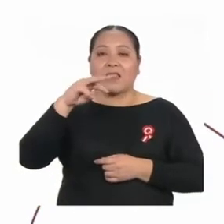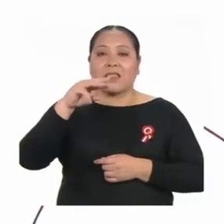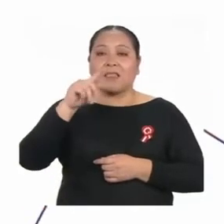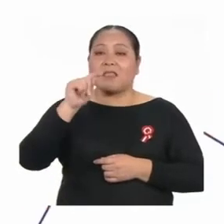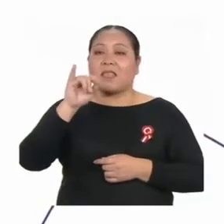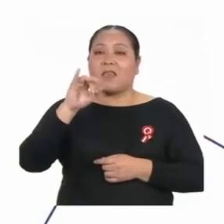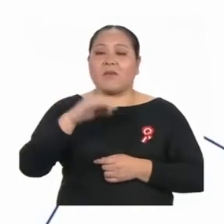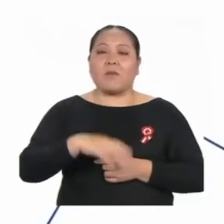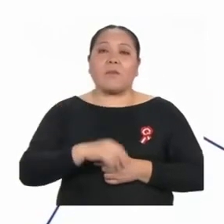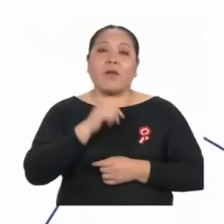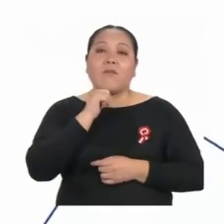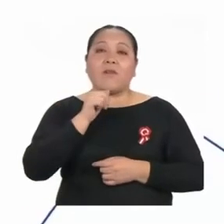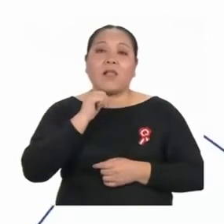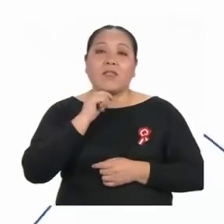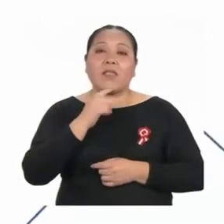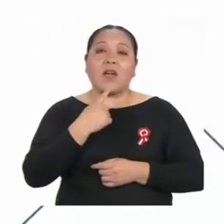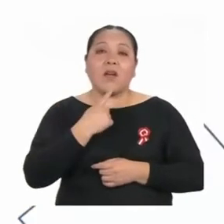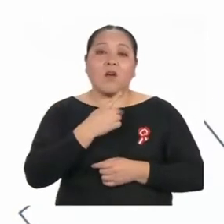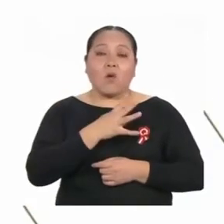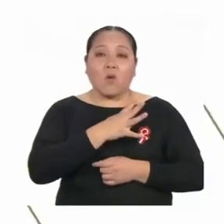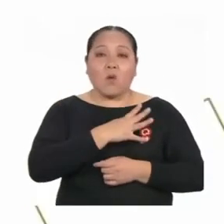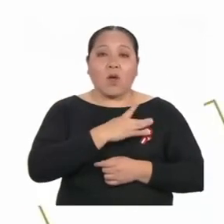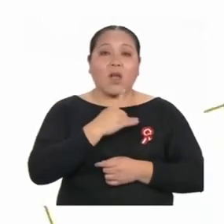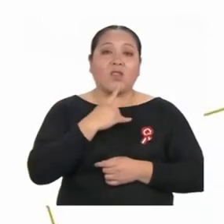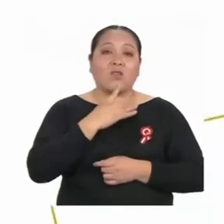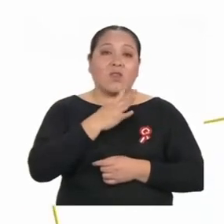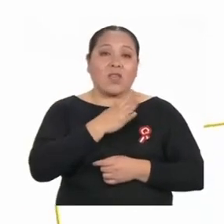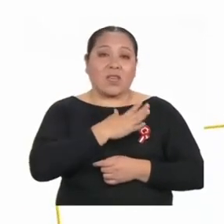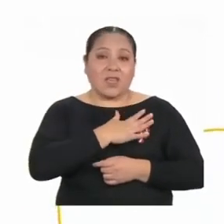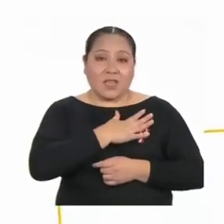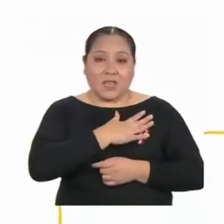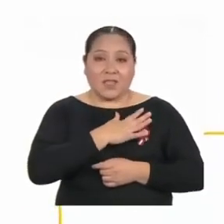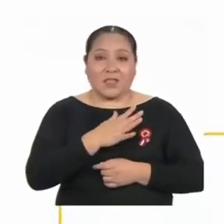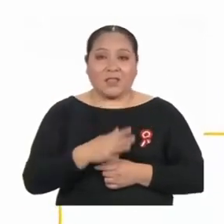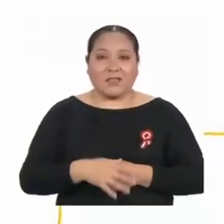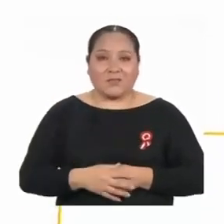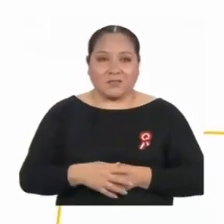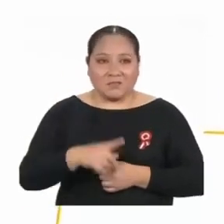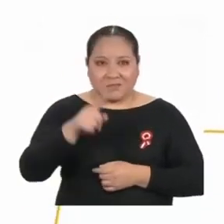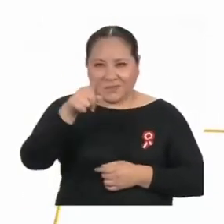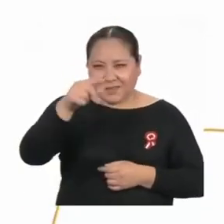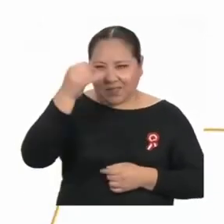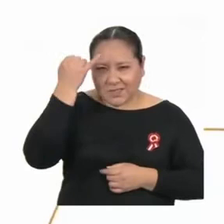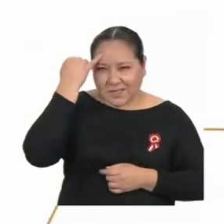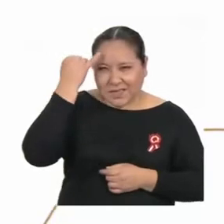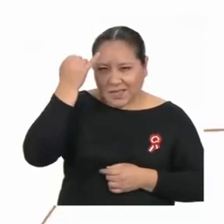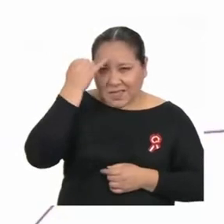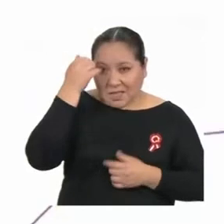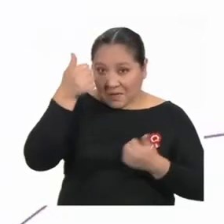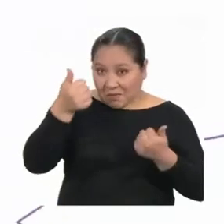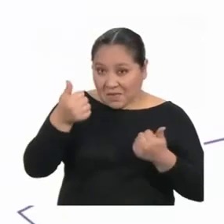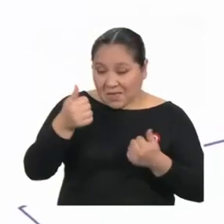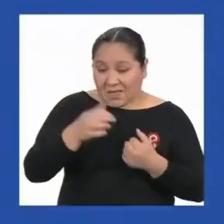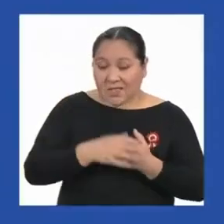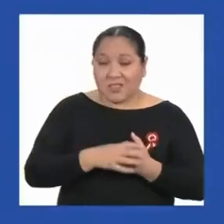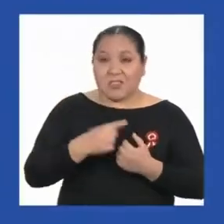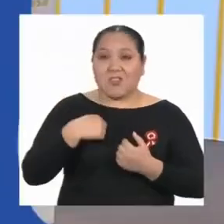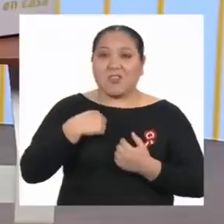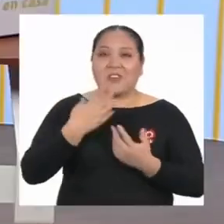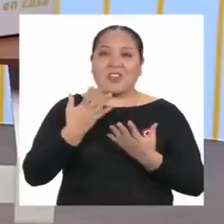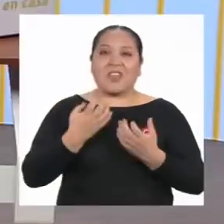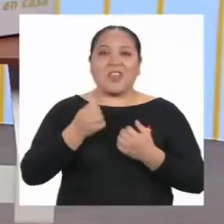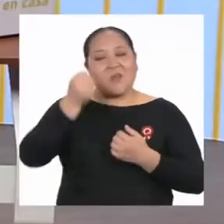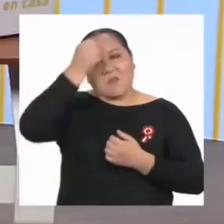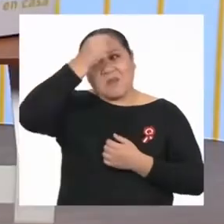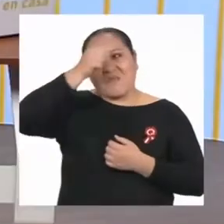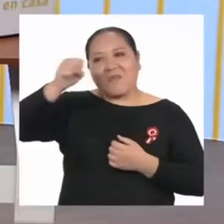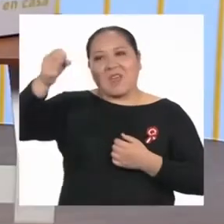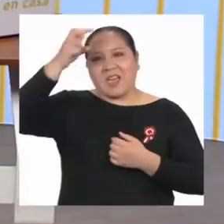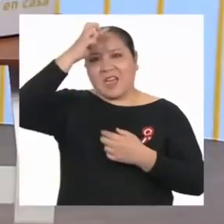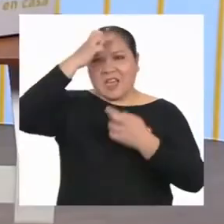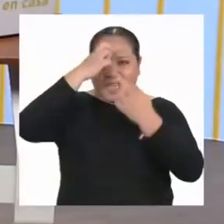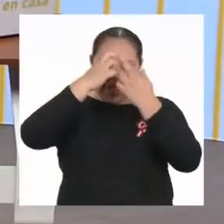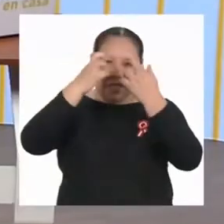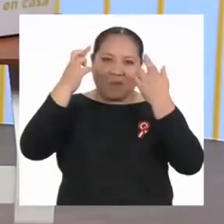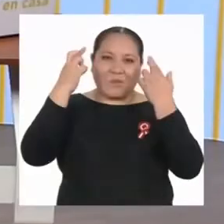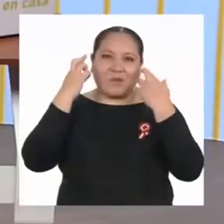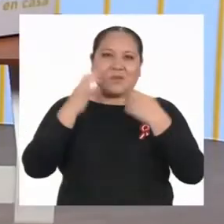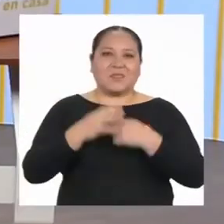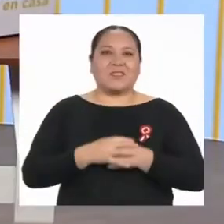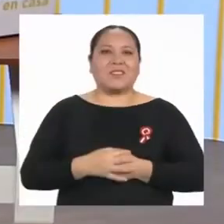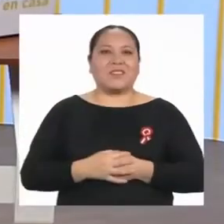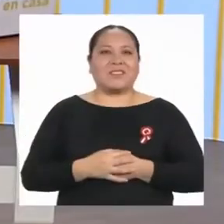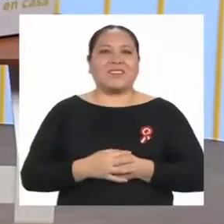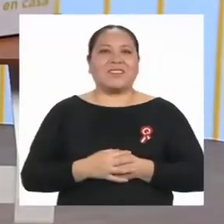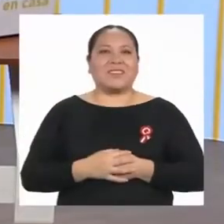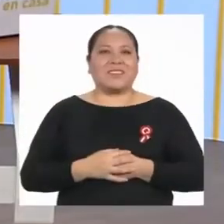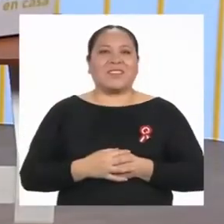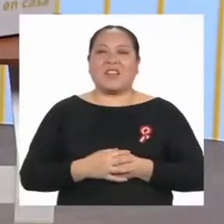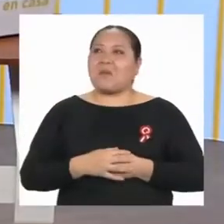quinto de secundaria. ¿Qué tal te parece esa idea? Quiero tener mi viaje de promo. Hola Rubén, me parece